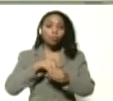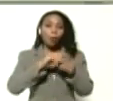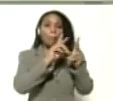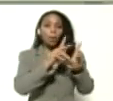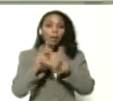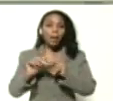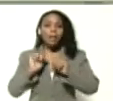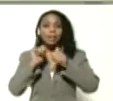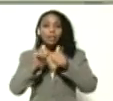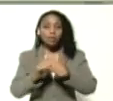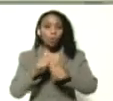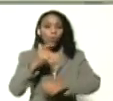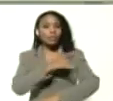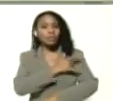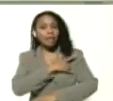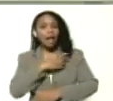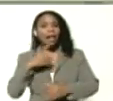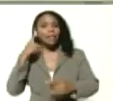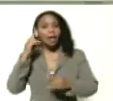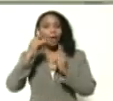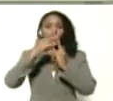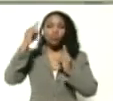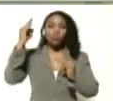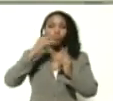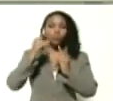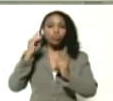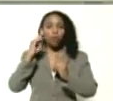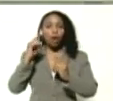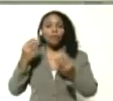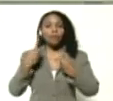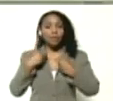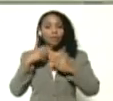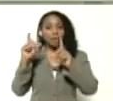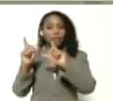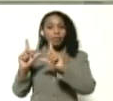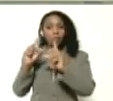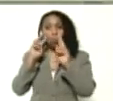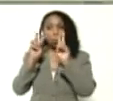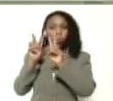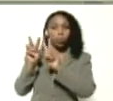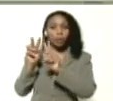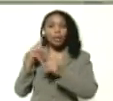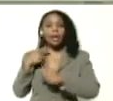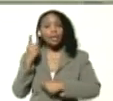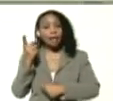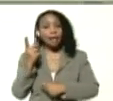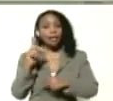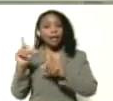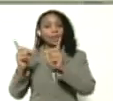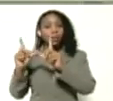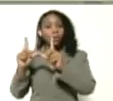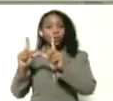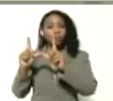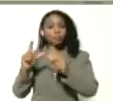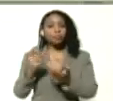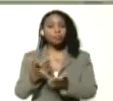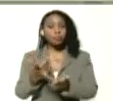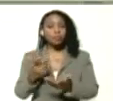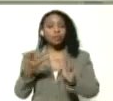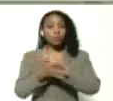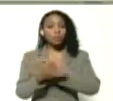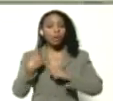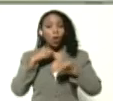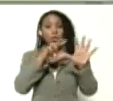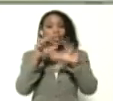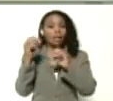de iniciación universitaria, a través de la plataforma, de Vive Televisión, y a través de la teleeducación, se logra la prosecución, de 80